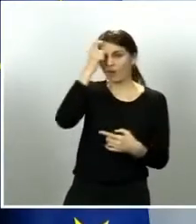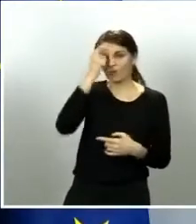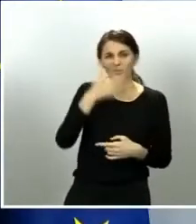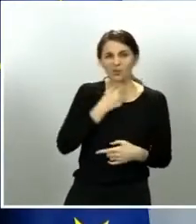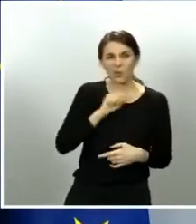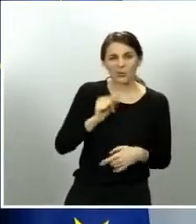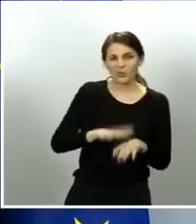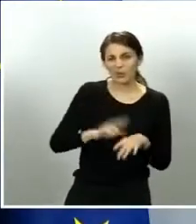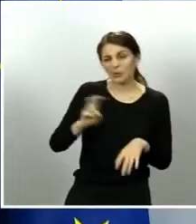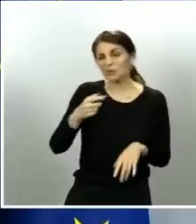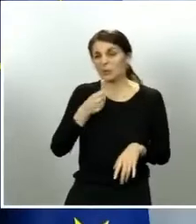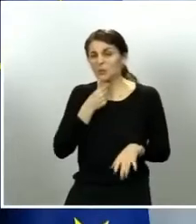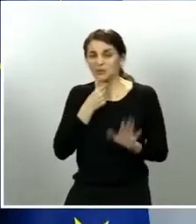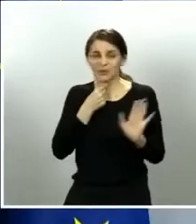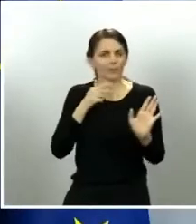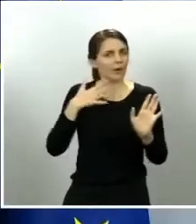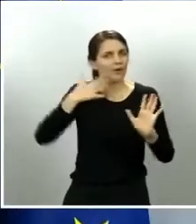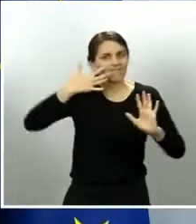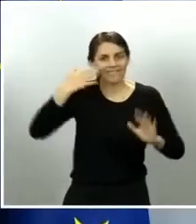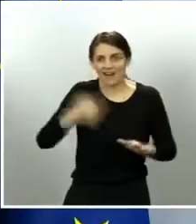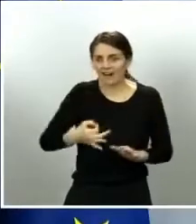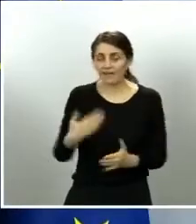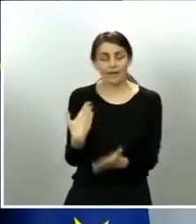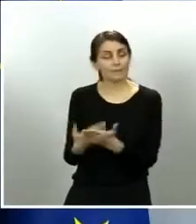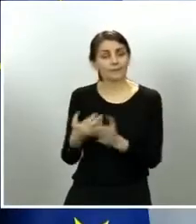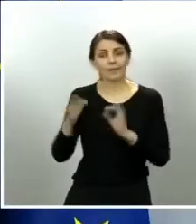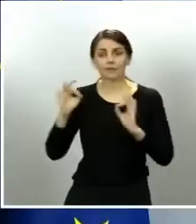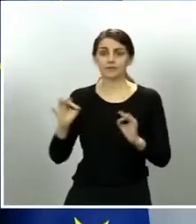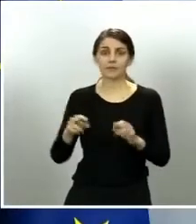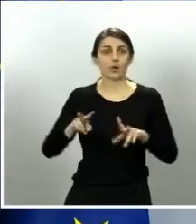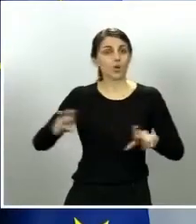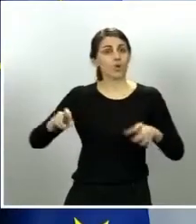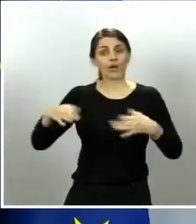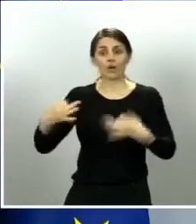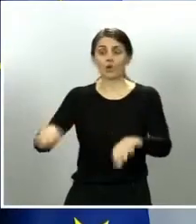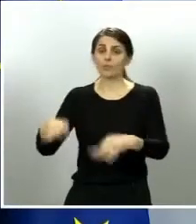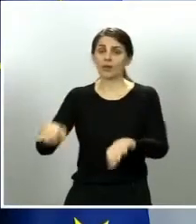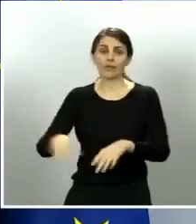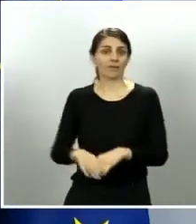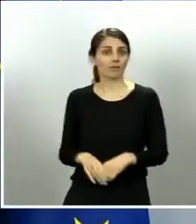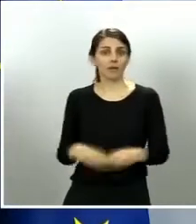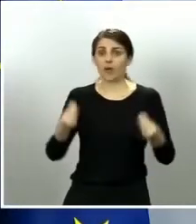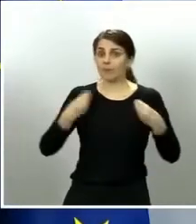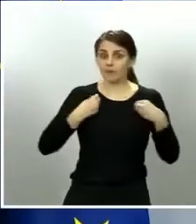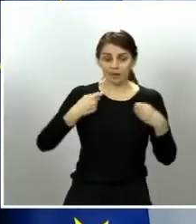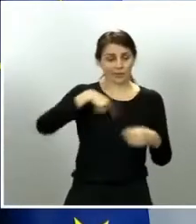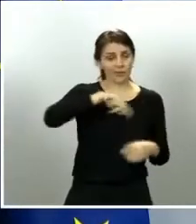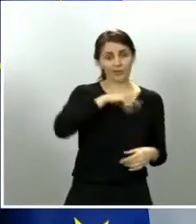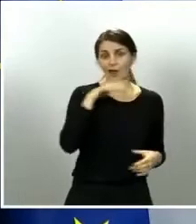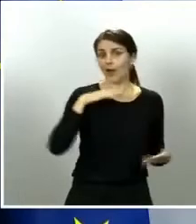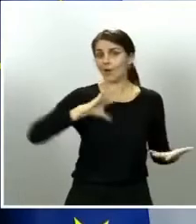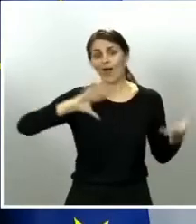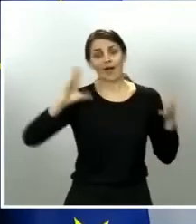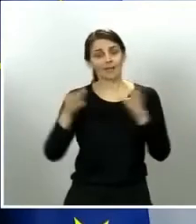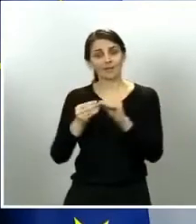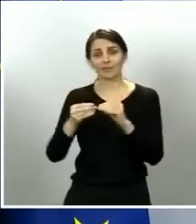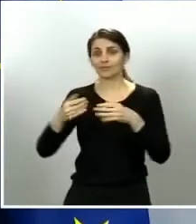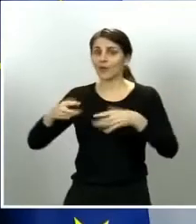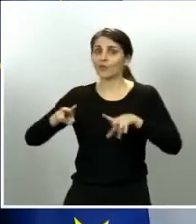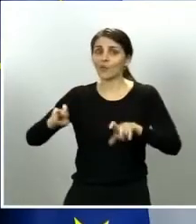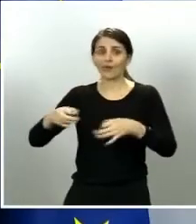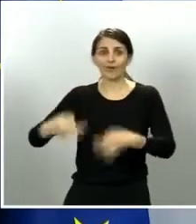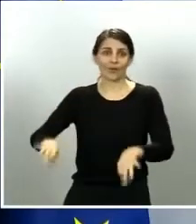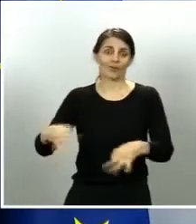evidentemente, y hay que ser conscientes de ellos, nuestra vida a una nueva realidad. En ese proceso, la ciudadanía, y como he dicho,